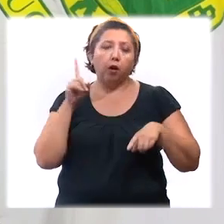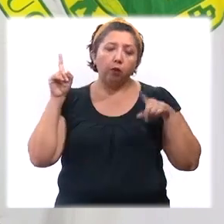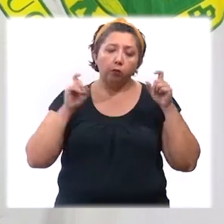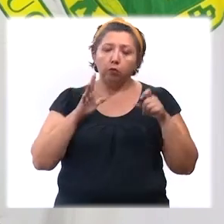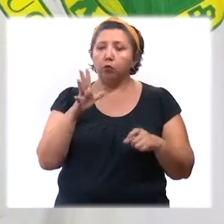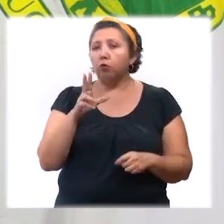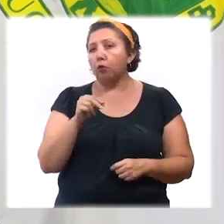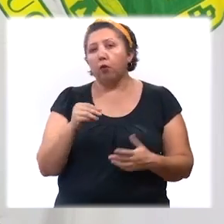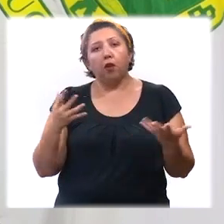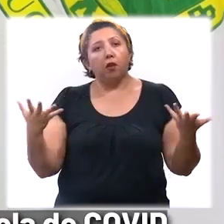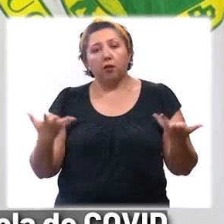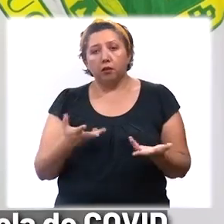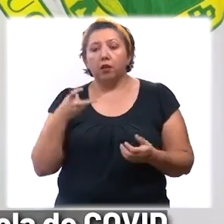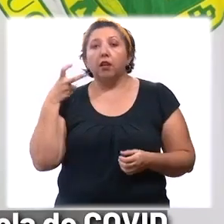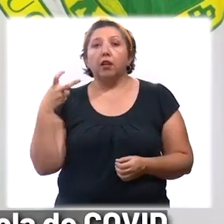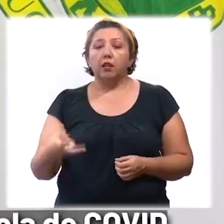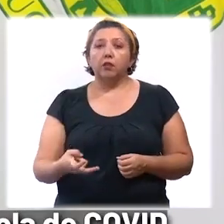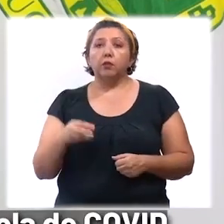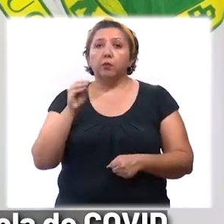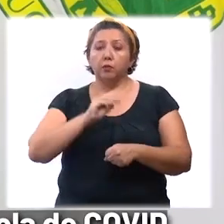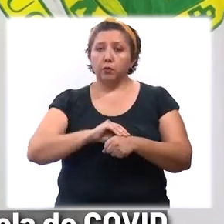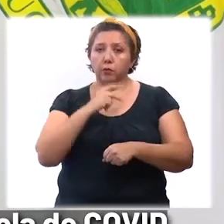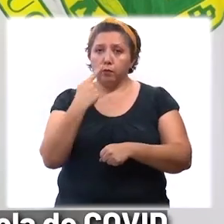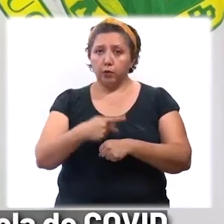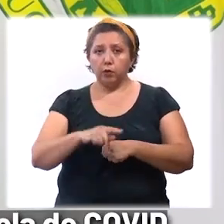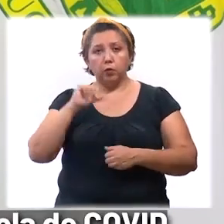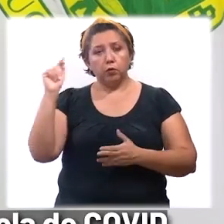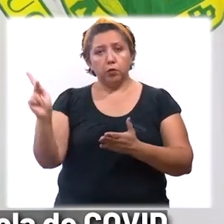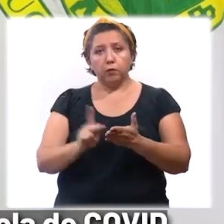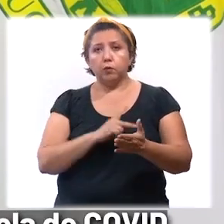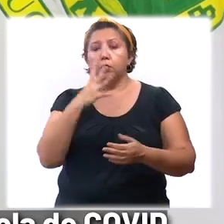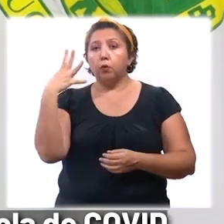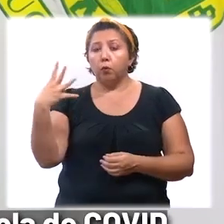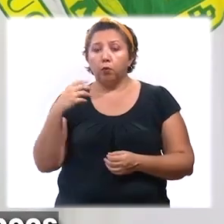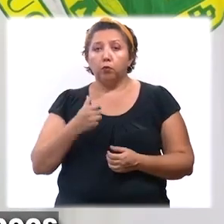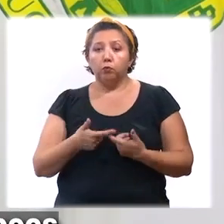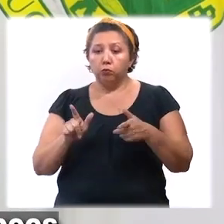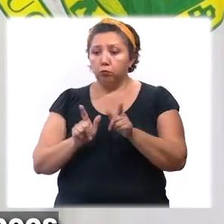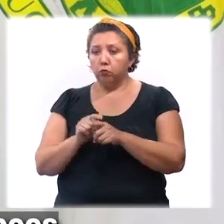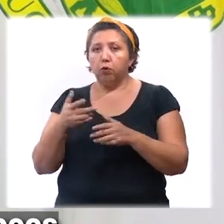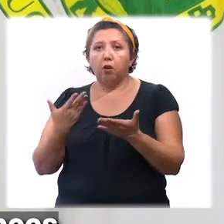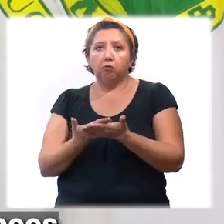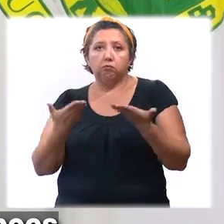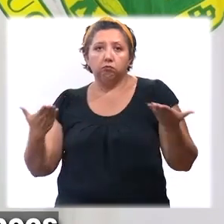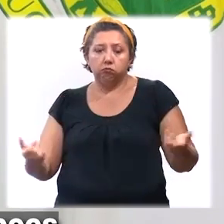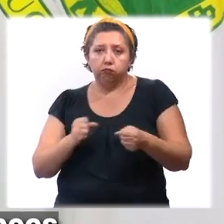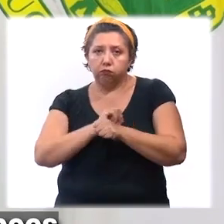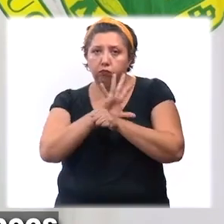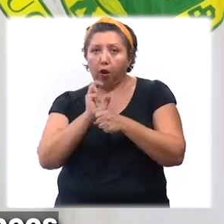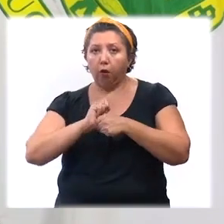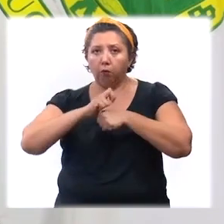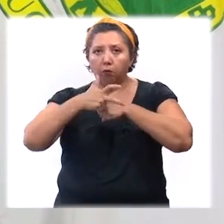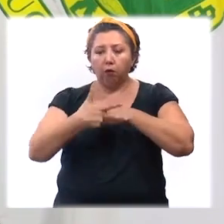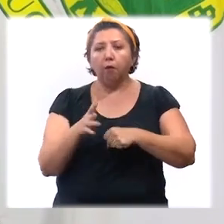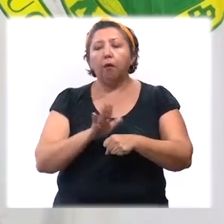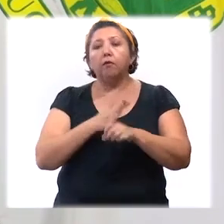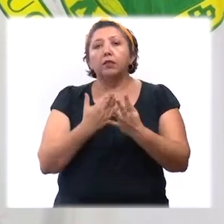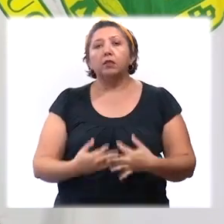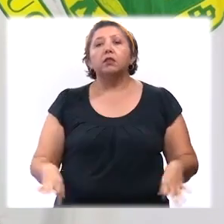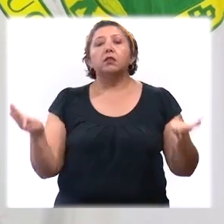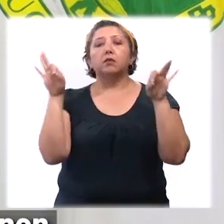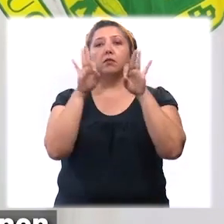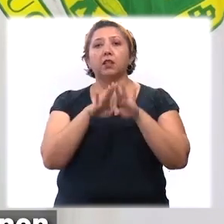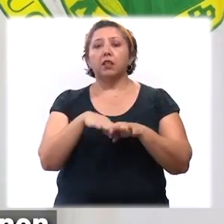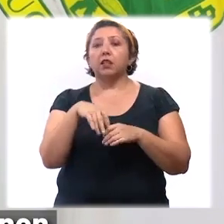algún motivo no lo han hecho. Esto nos pone en riesgo de llegar a una cuarta ola de COVID, como está pasando en los países europeos, por lo que es